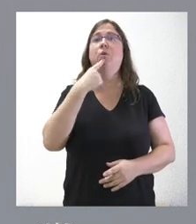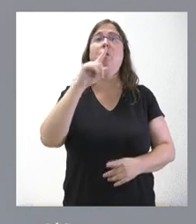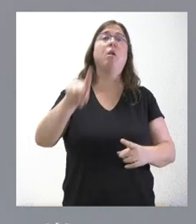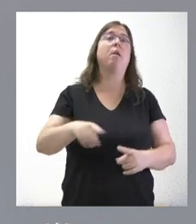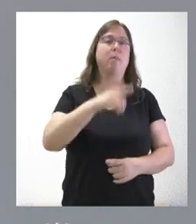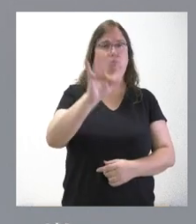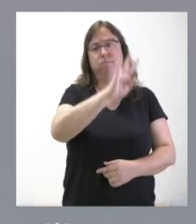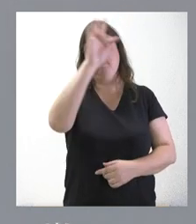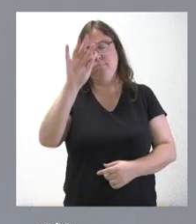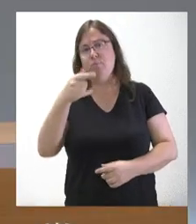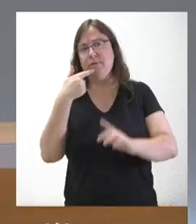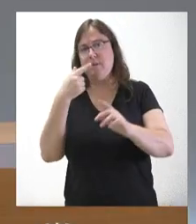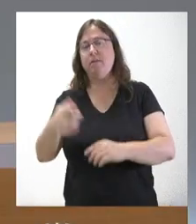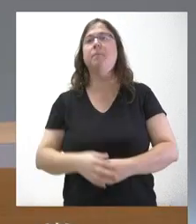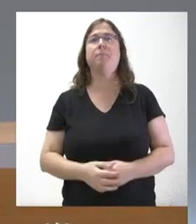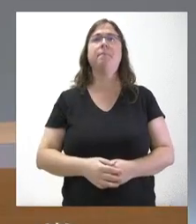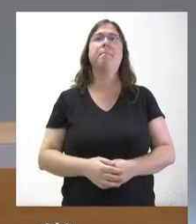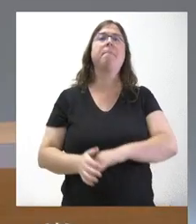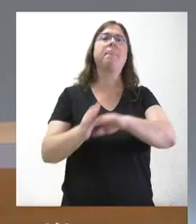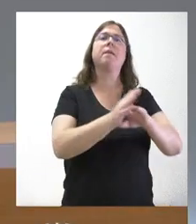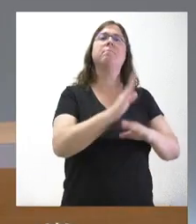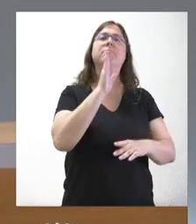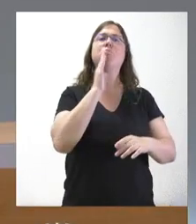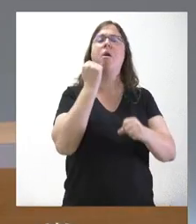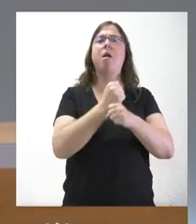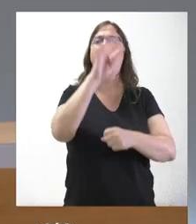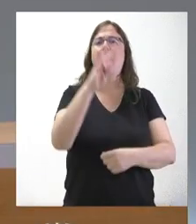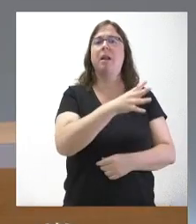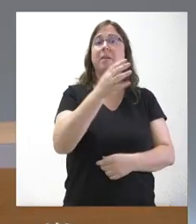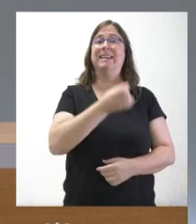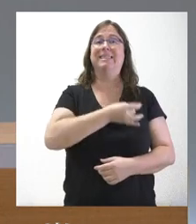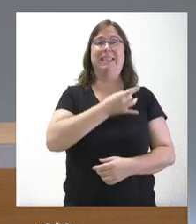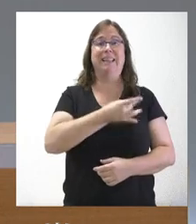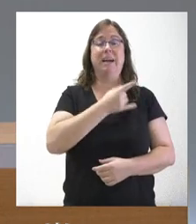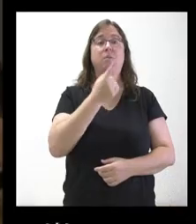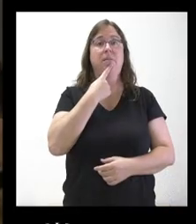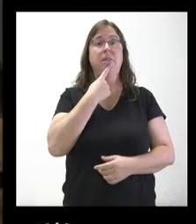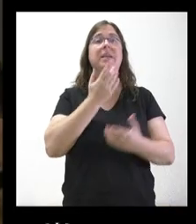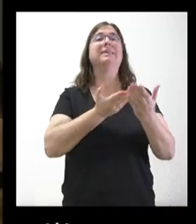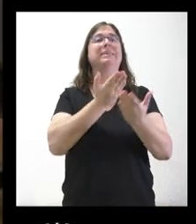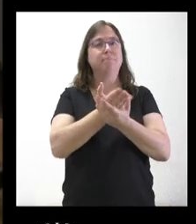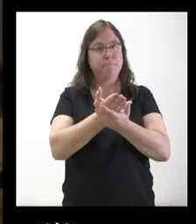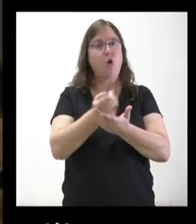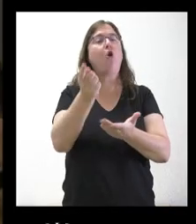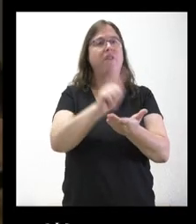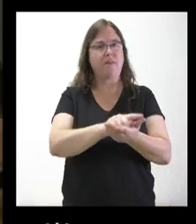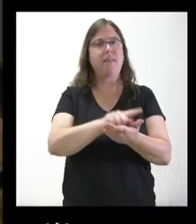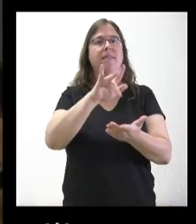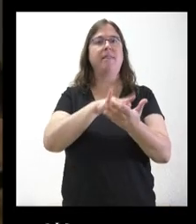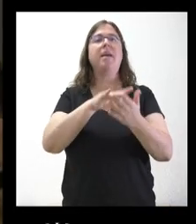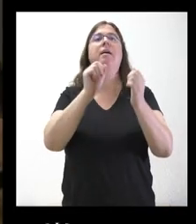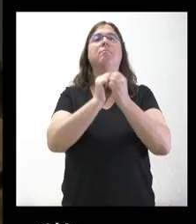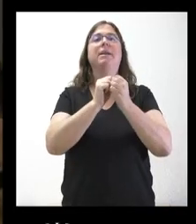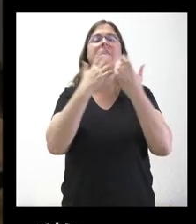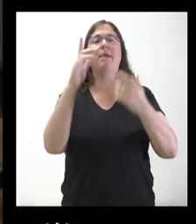largo de la sesión. Sí, volviendo al calendario laboral, según los sindicatos, la Junta ha propuesto de nuevo el 25 de julio, día de Santiago